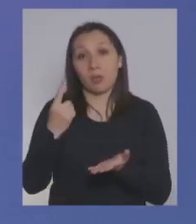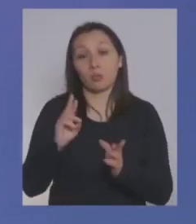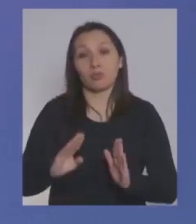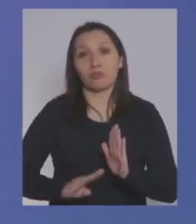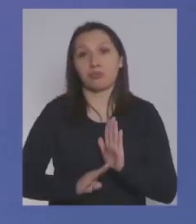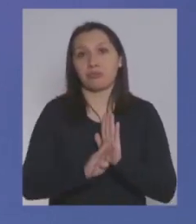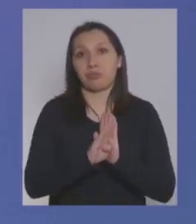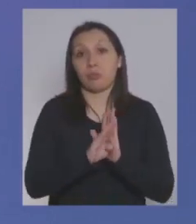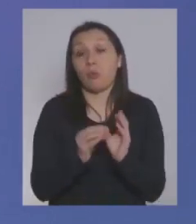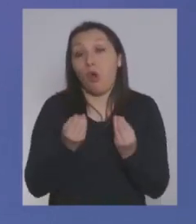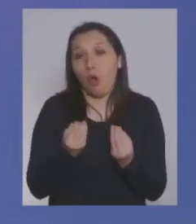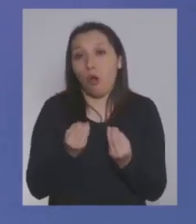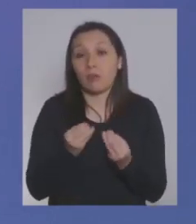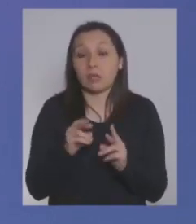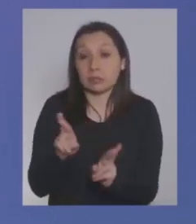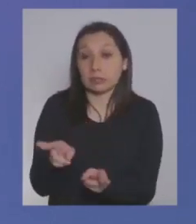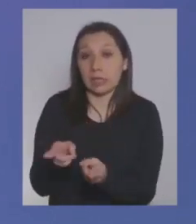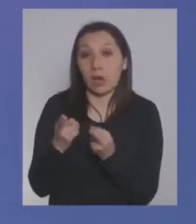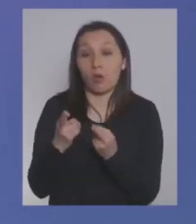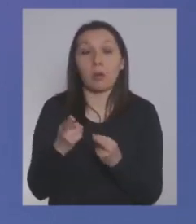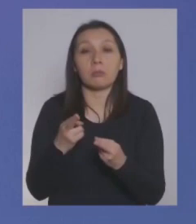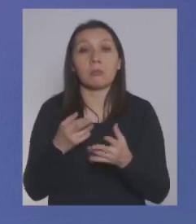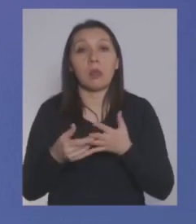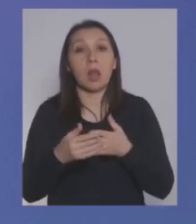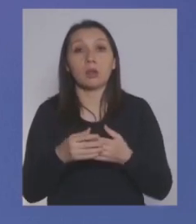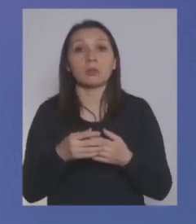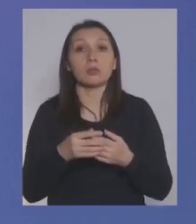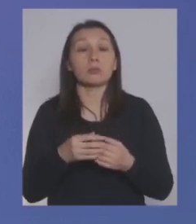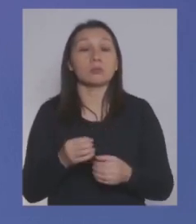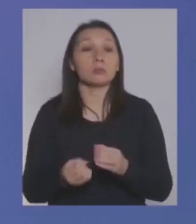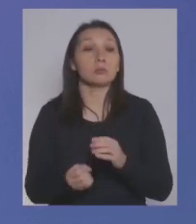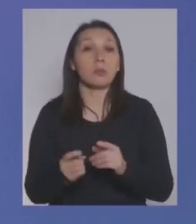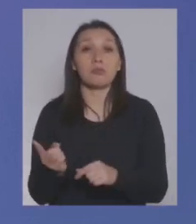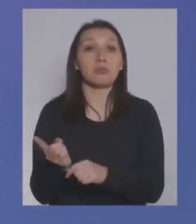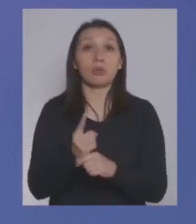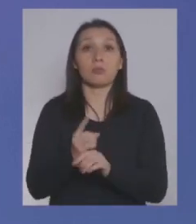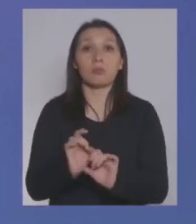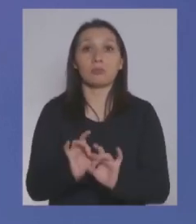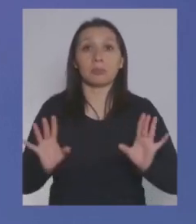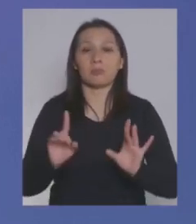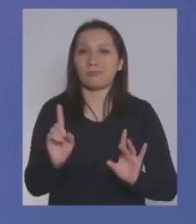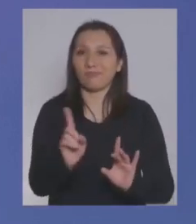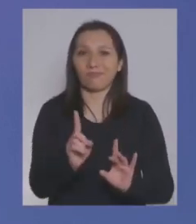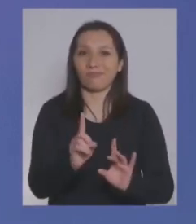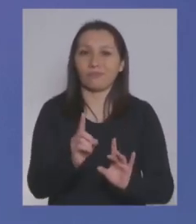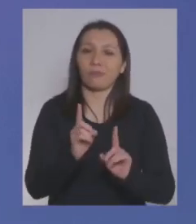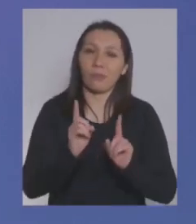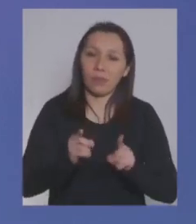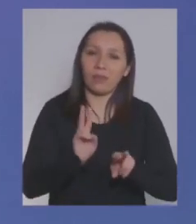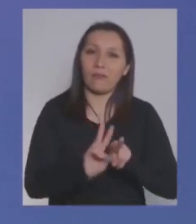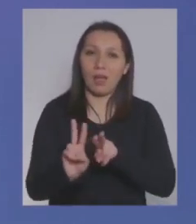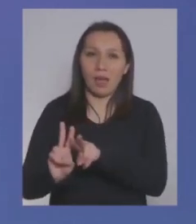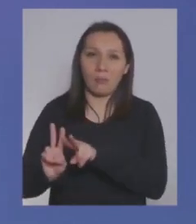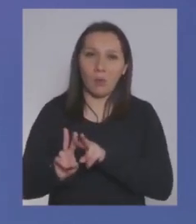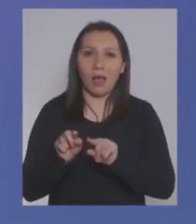Obviamente, esa recuperación no se produce con piloto automático. Acá tenemos que hacer,